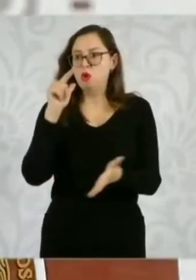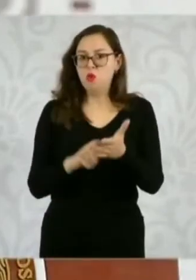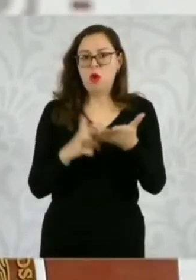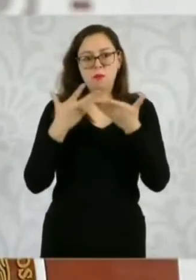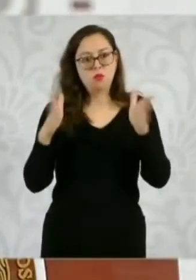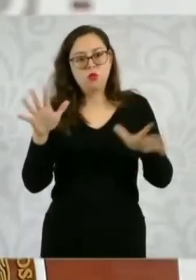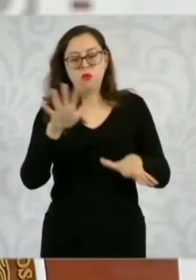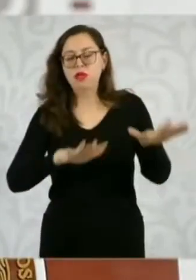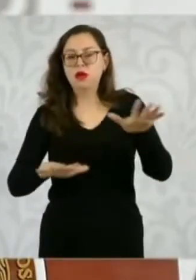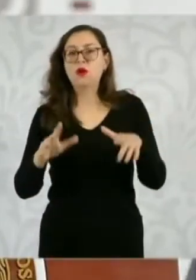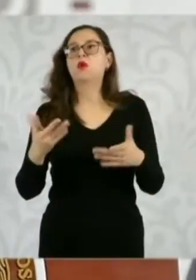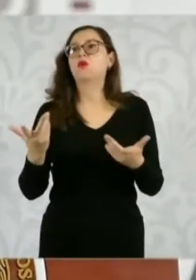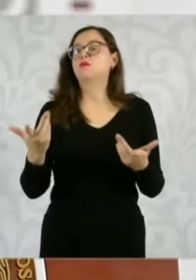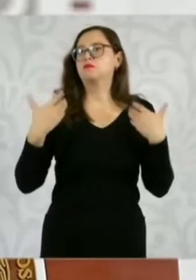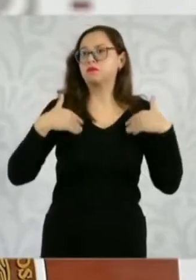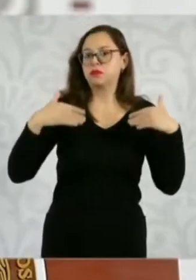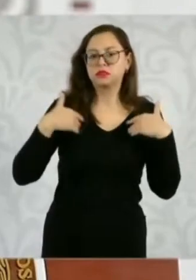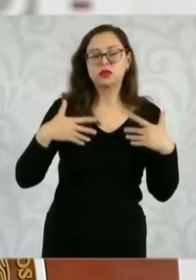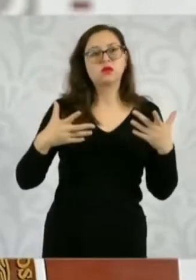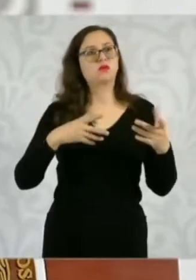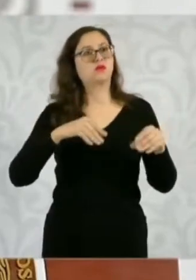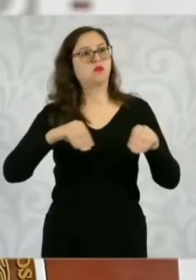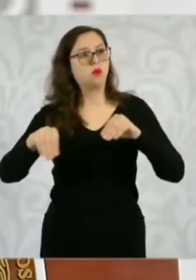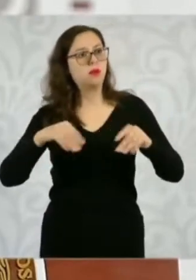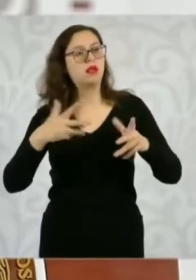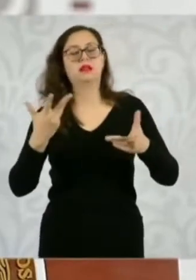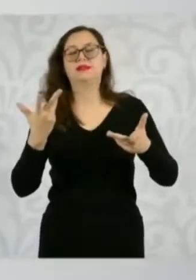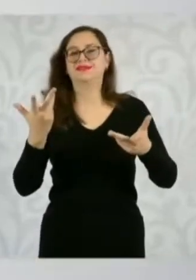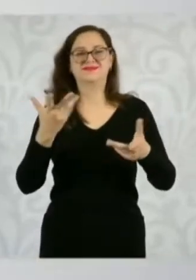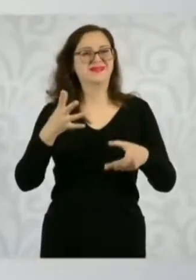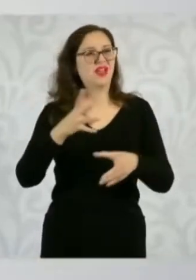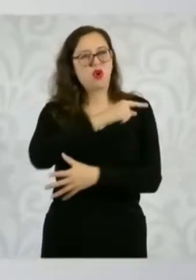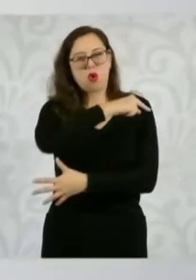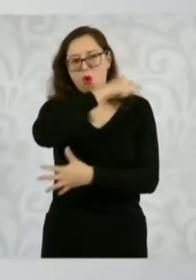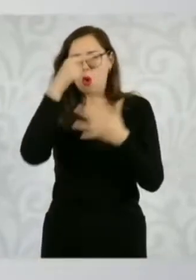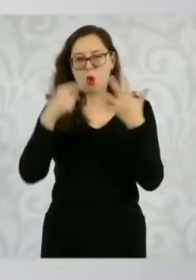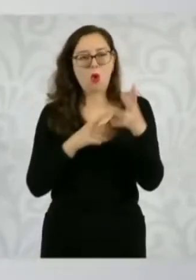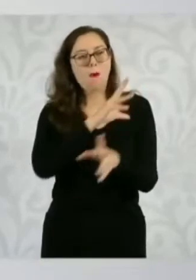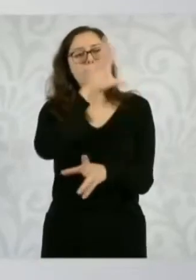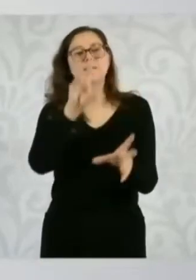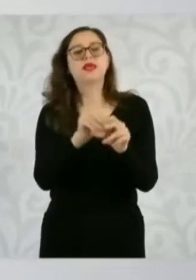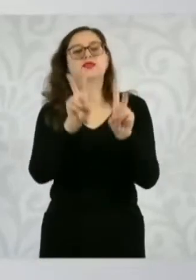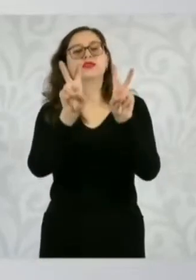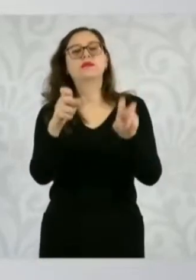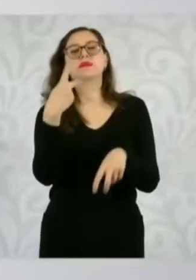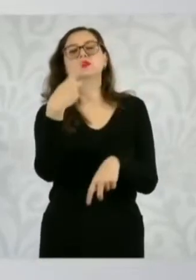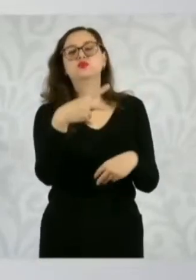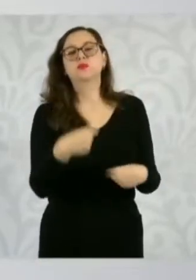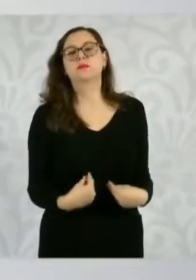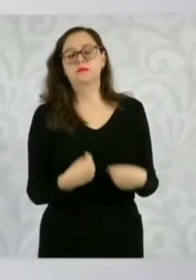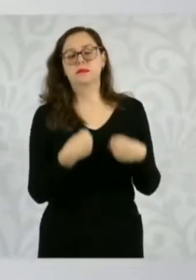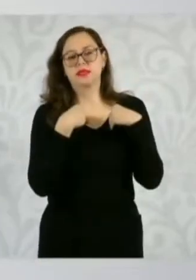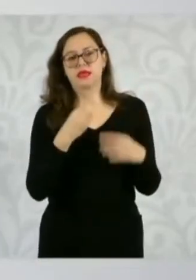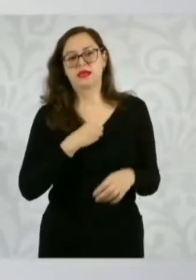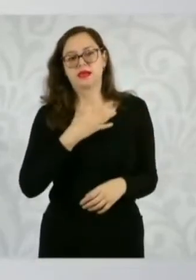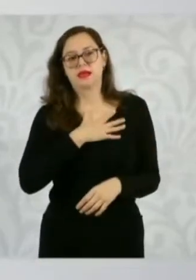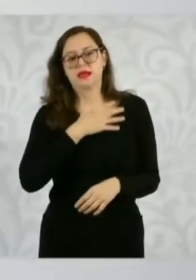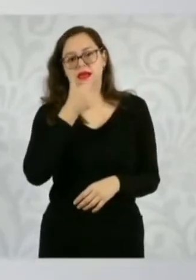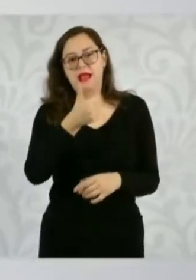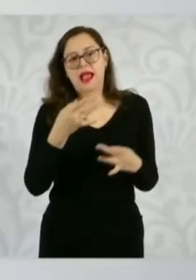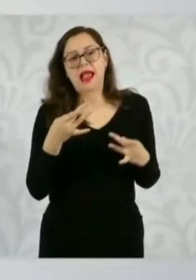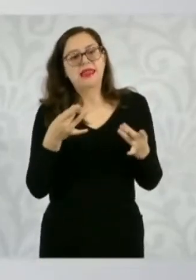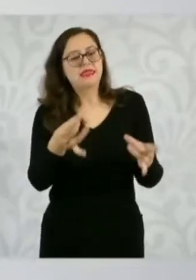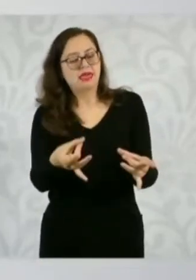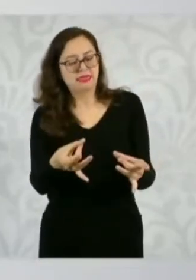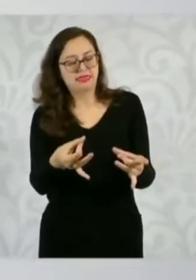la movilidad. Es decir, para darle calidad de vida a todos los habitantes del oriente del Estado de México,